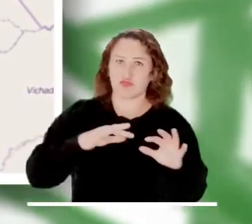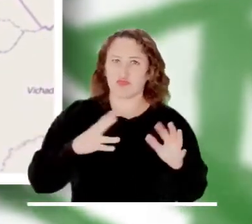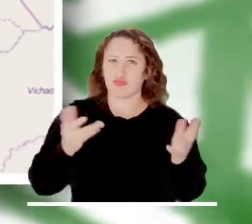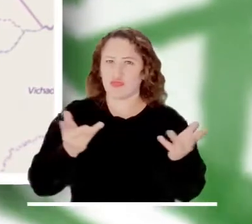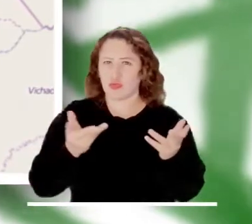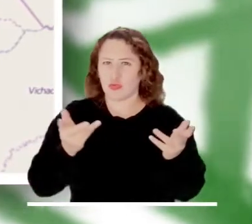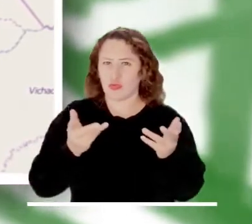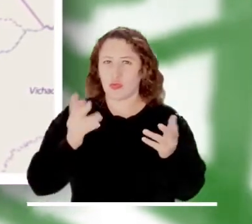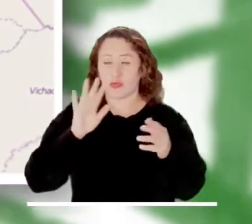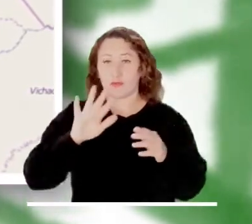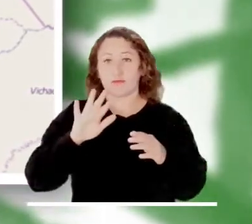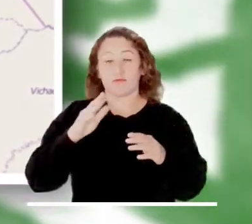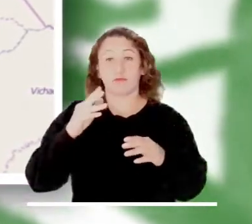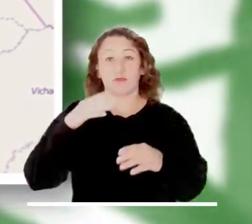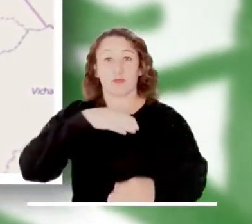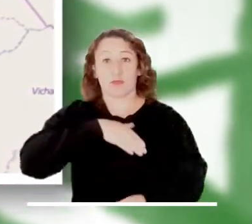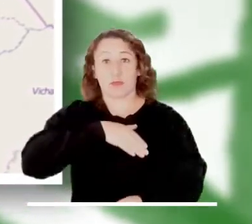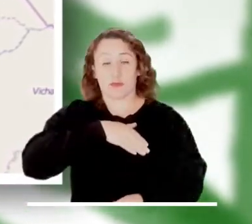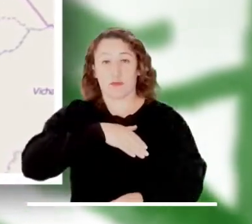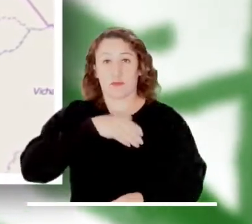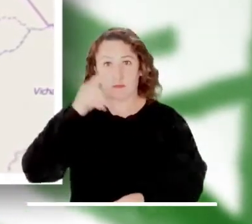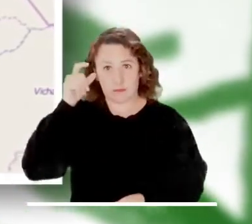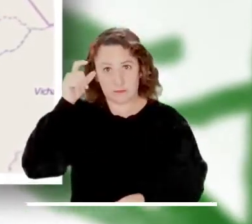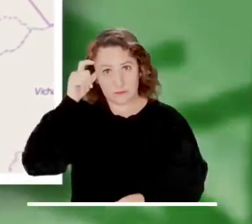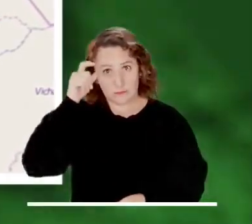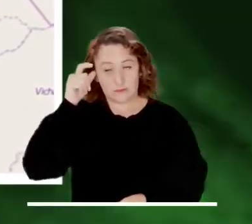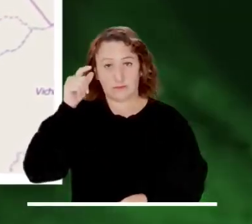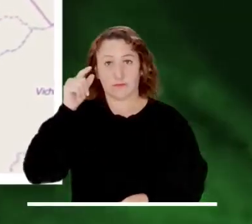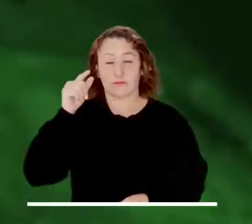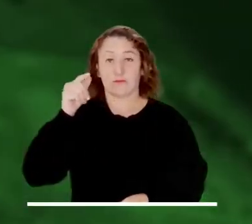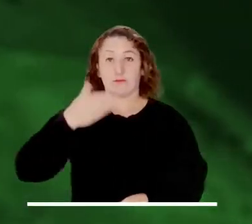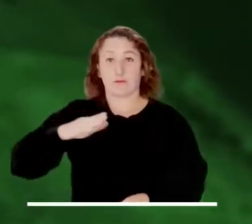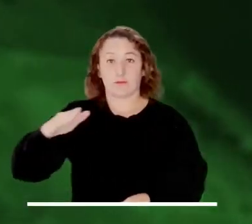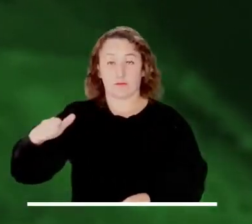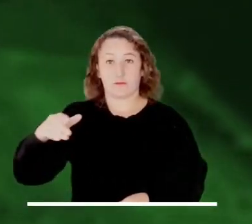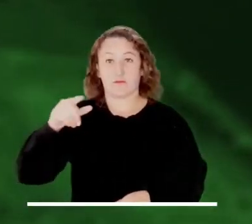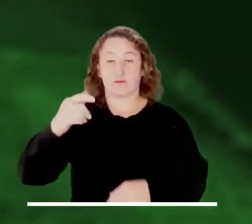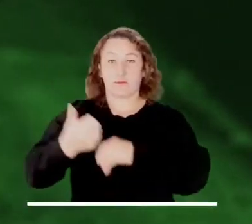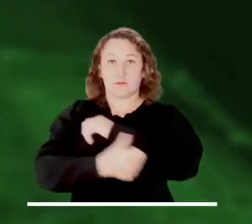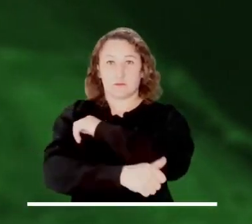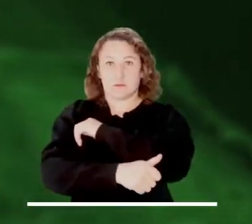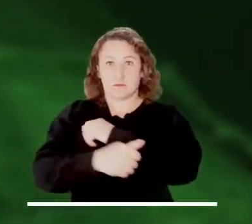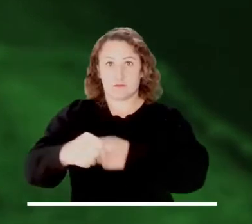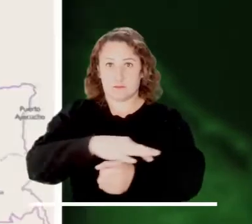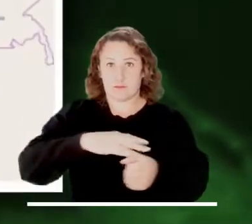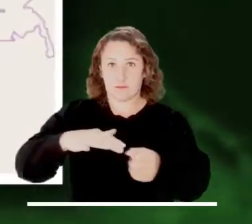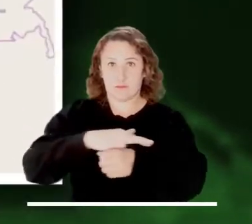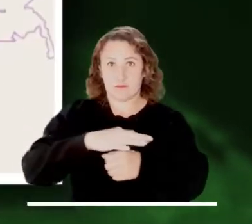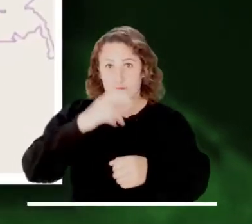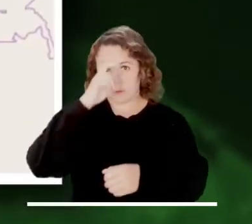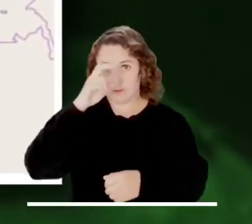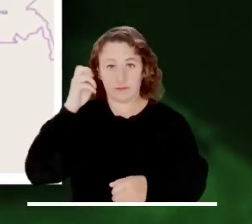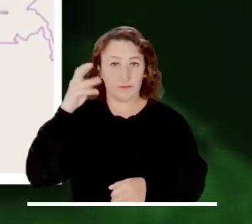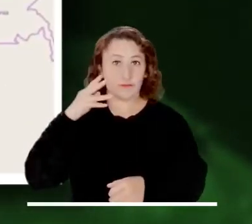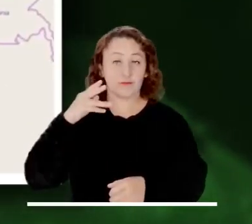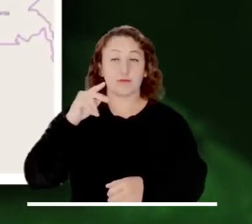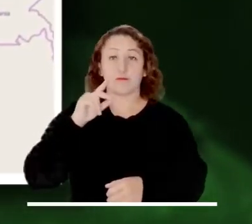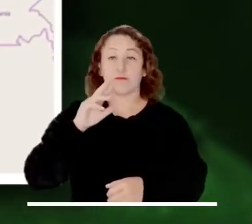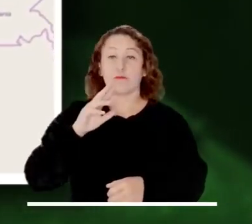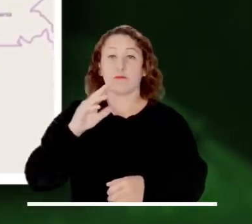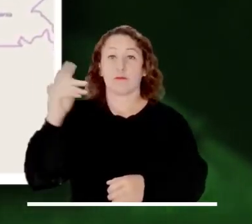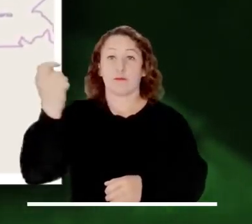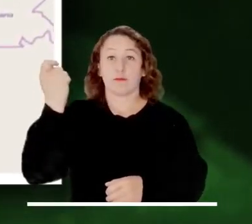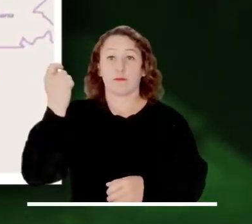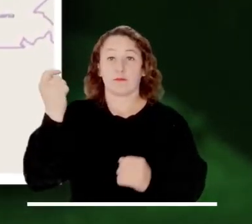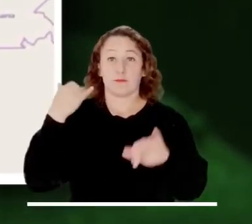Alerta roja por alta probabilidad de ocurrencia de deslizamientos de tierra en zonas inestables de Bolívar, Chocó, Antioquia,